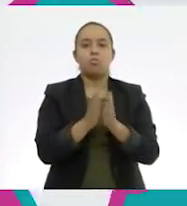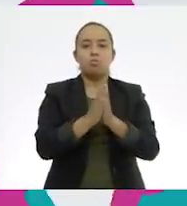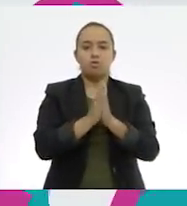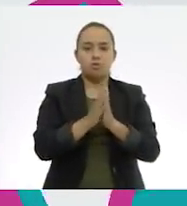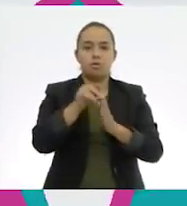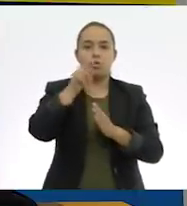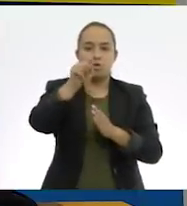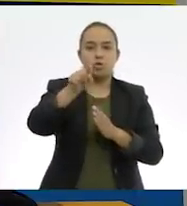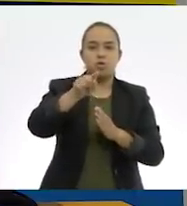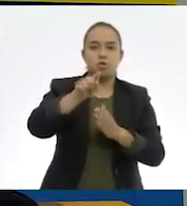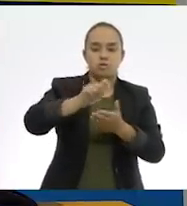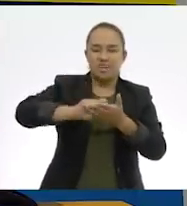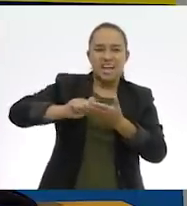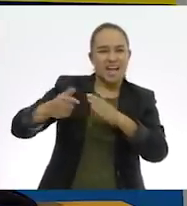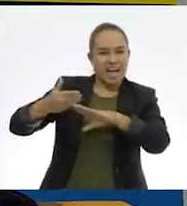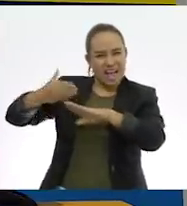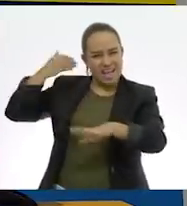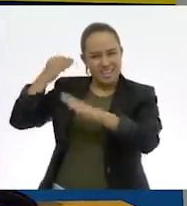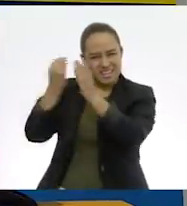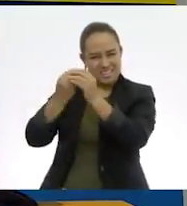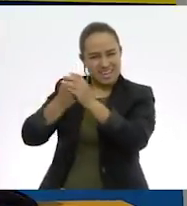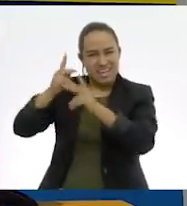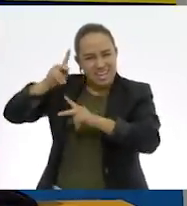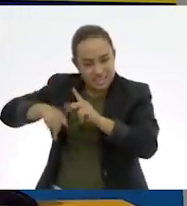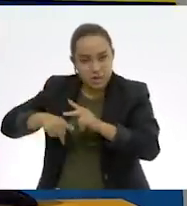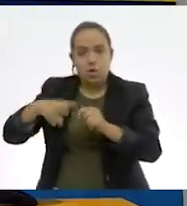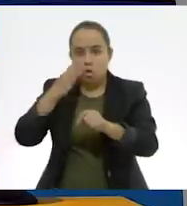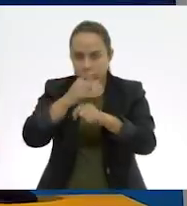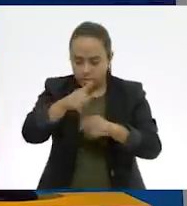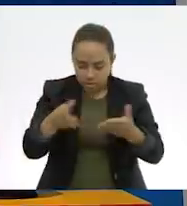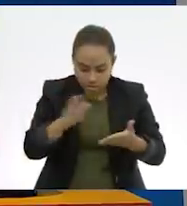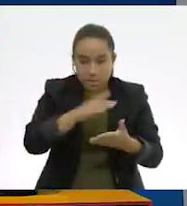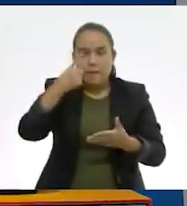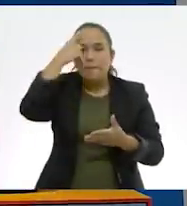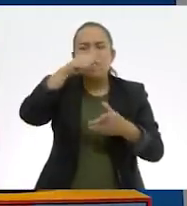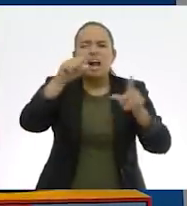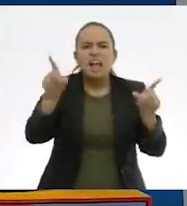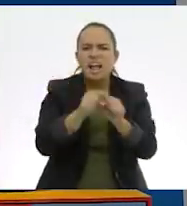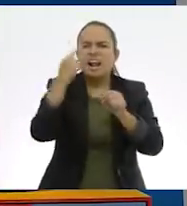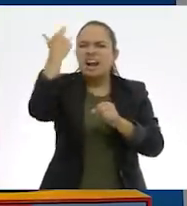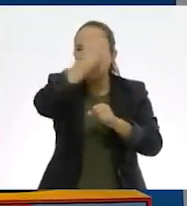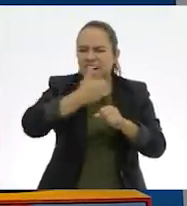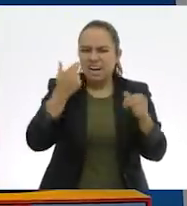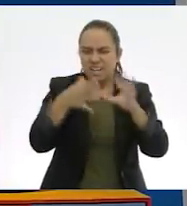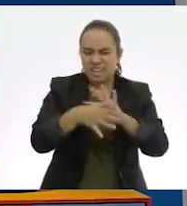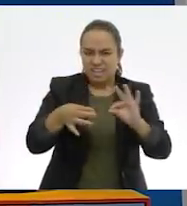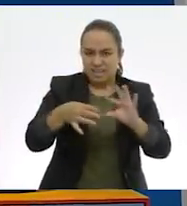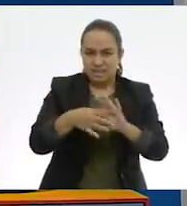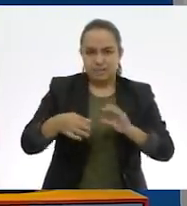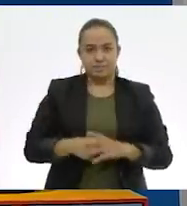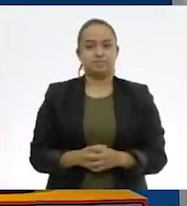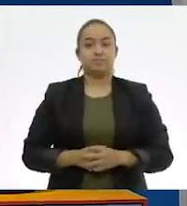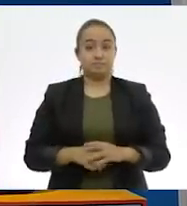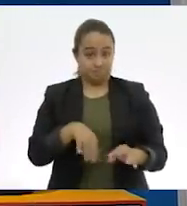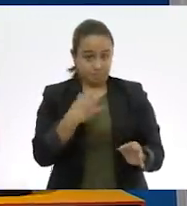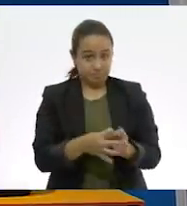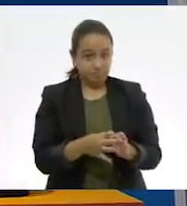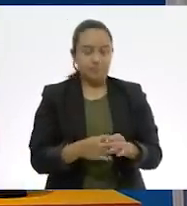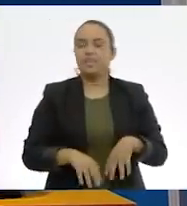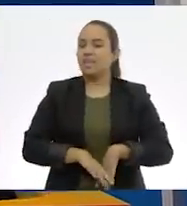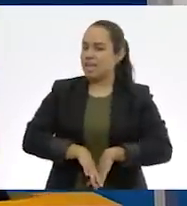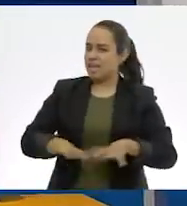tengan a la mano sus anotaciones de la sesión anterior, porque vamos a dar un breve repaso. Perfecto. Antes de empezar a contestarlo. ¿Listos?